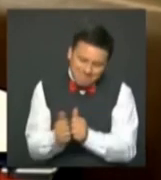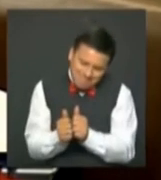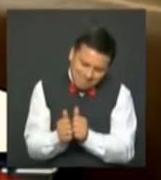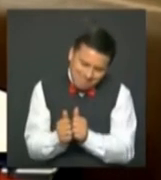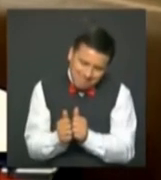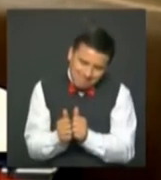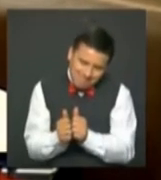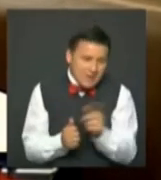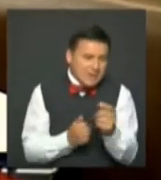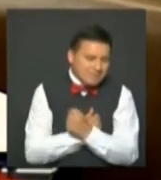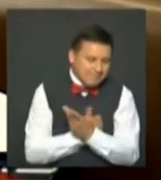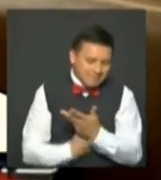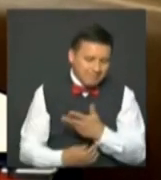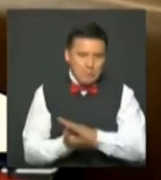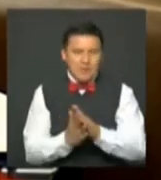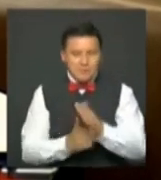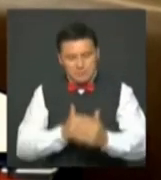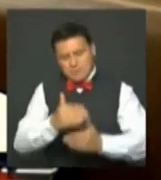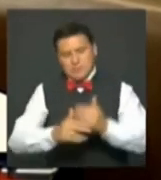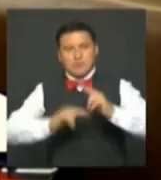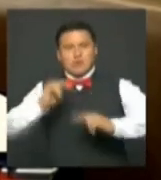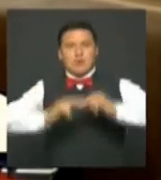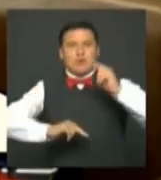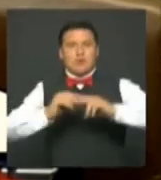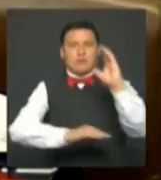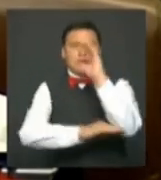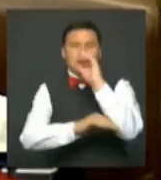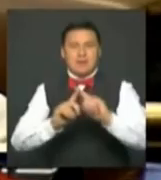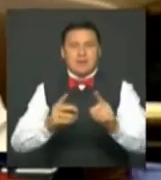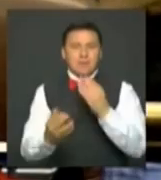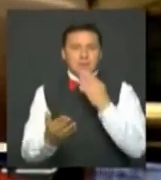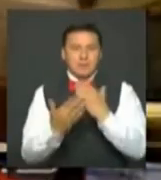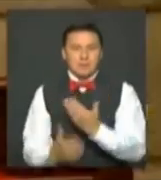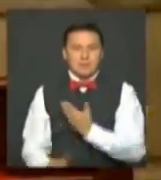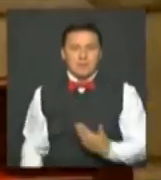otro, y avanzar así entonces hacia la construcción de una Colombia distinta. Muchas gracias, señor presidente.